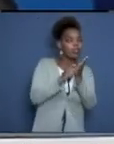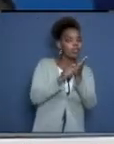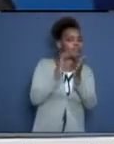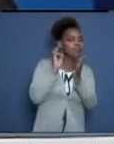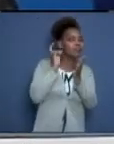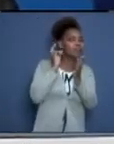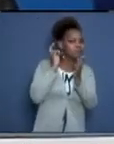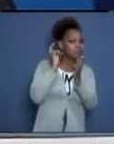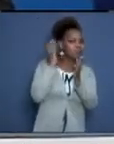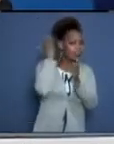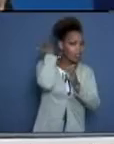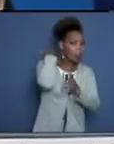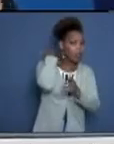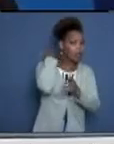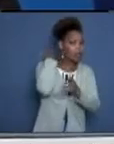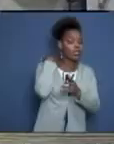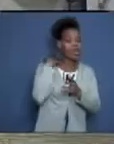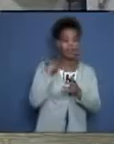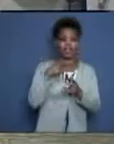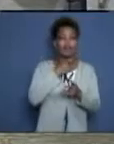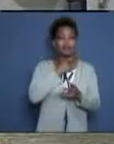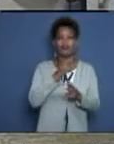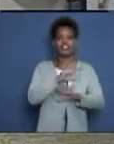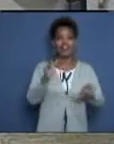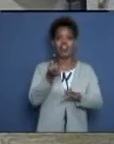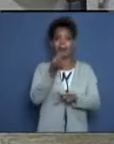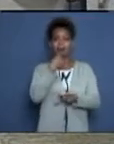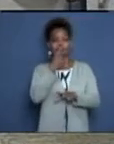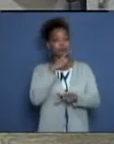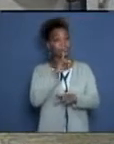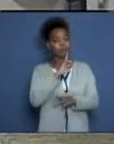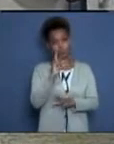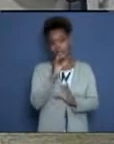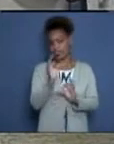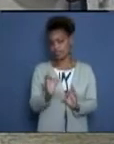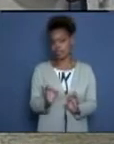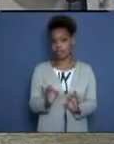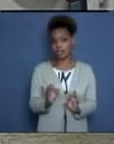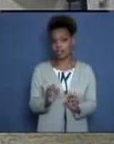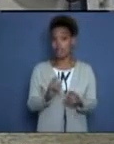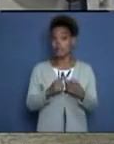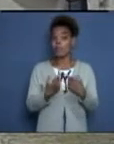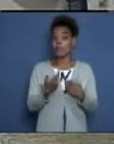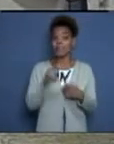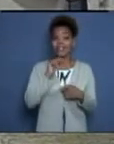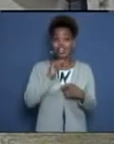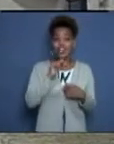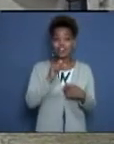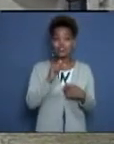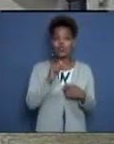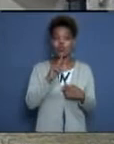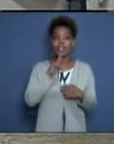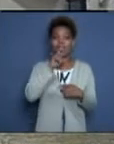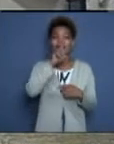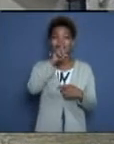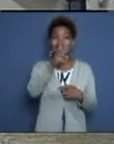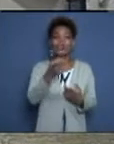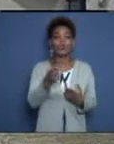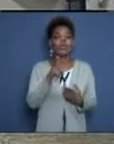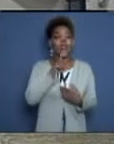justifica el uso de antibiótico. Porque esto es una infección por un virus. Y los virus no se